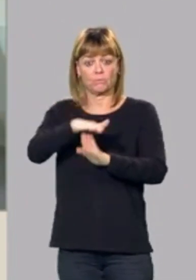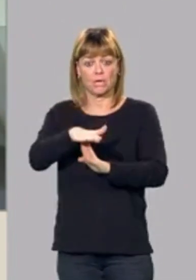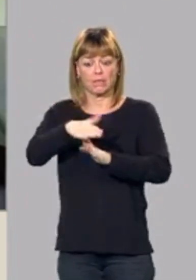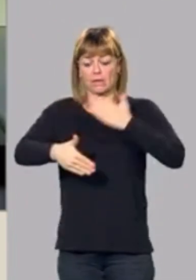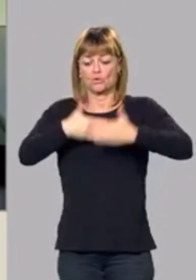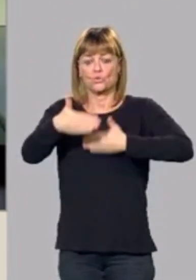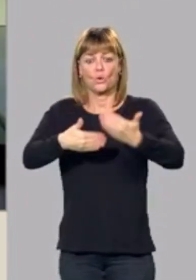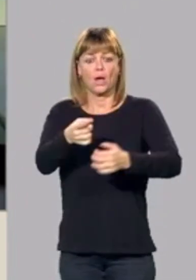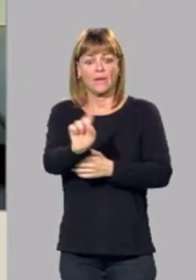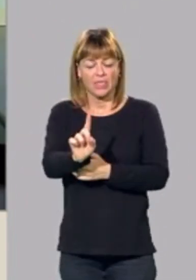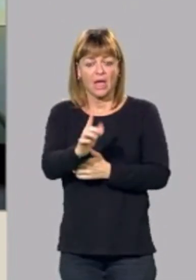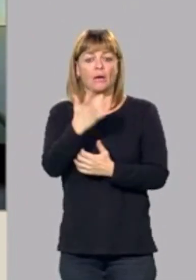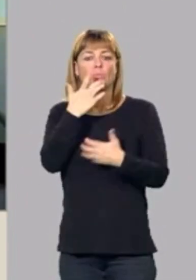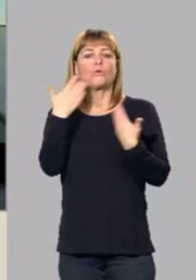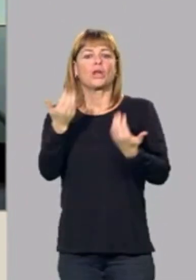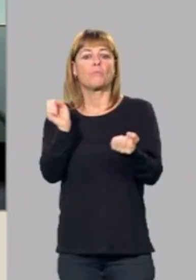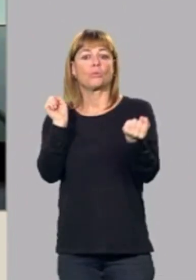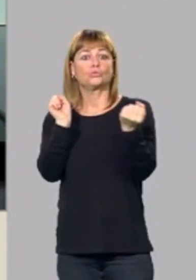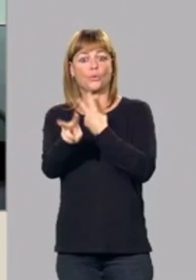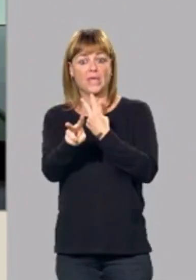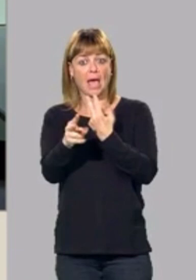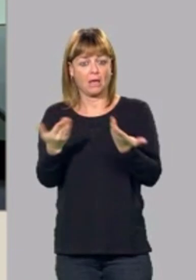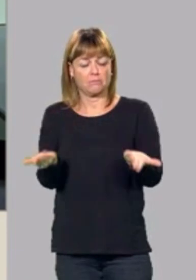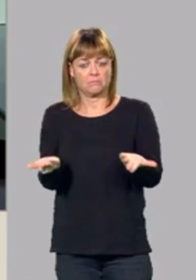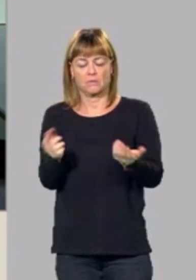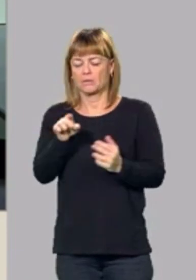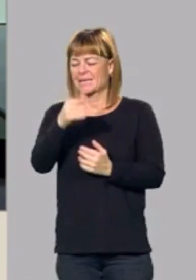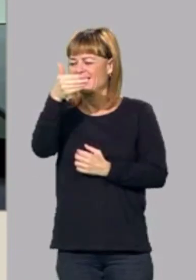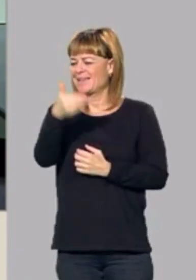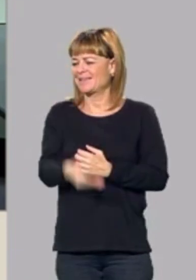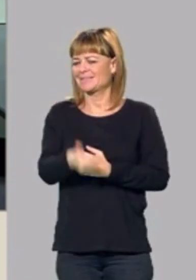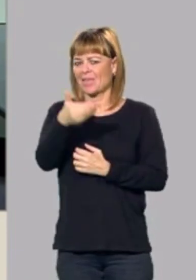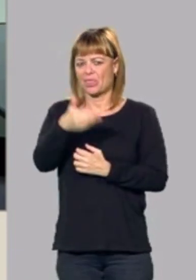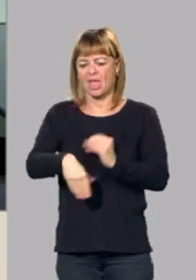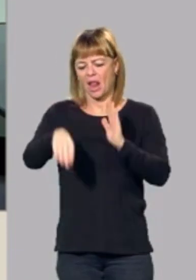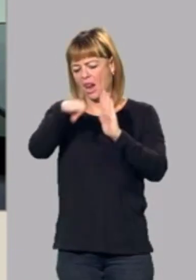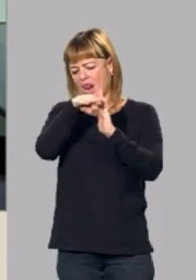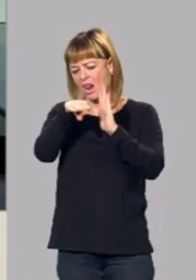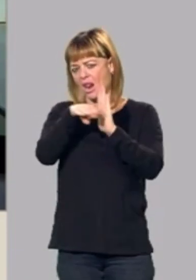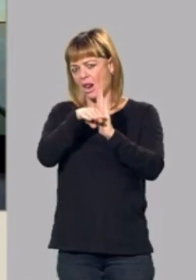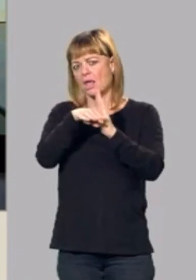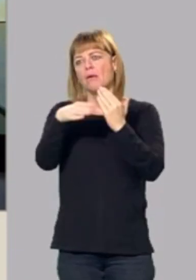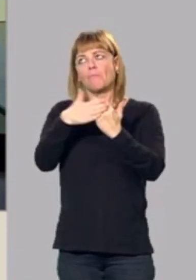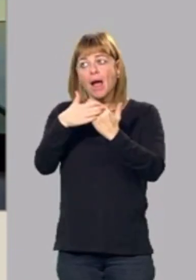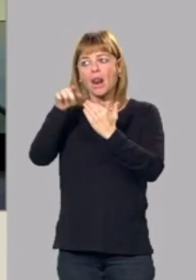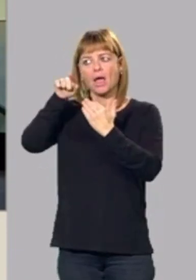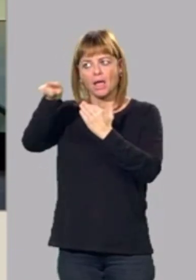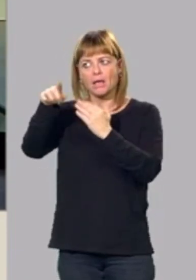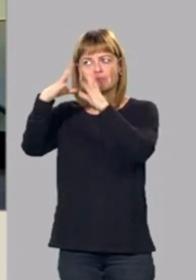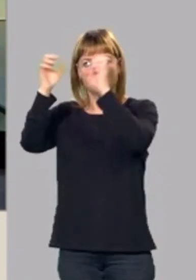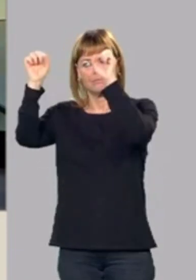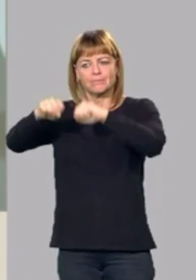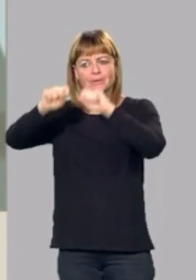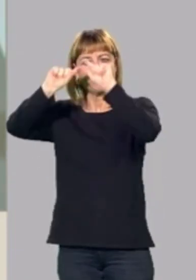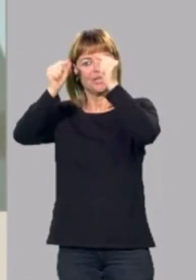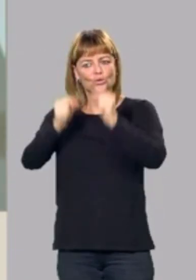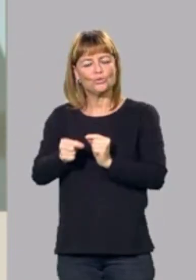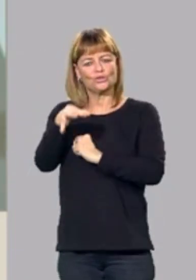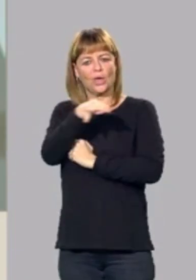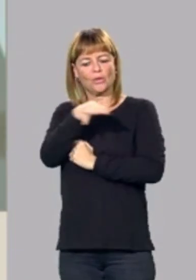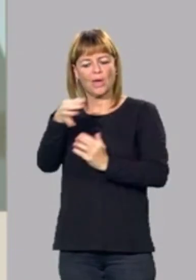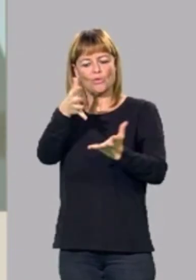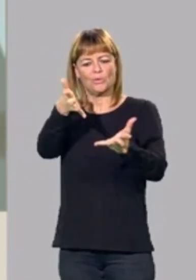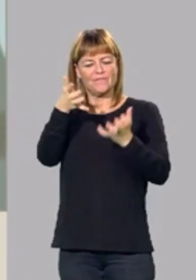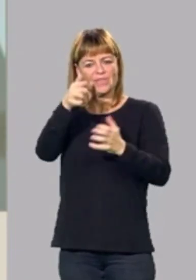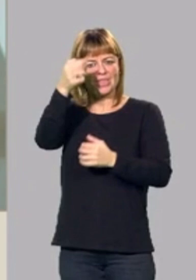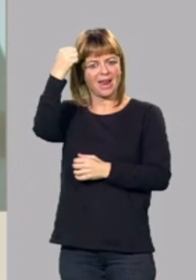las autovías. Y creemos que eso es esencial para que pueda haber unos presupuestos adecuados y que beneficien a Aragón.